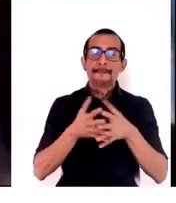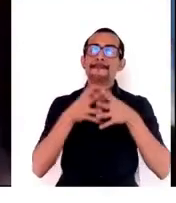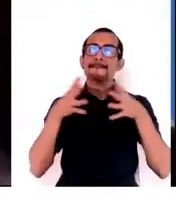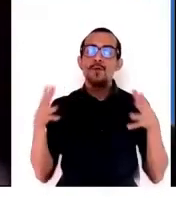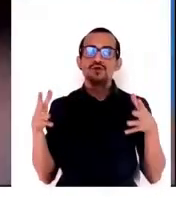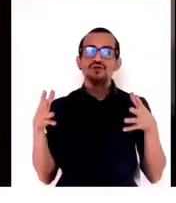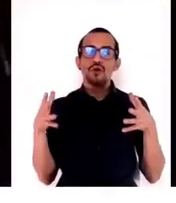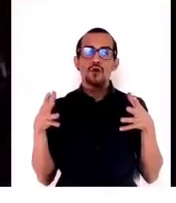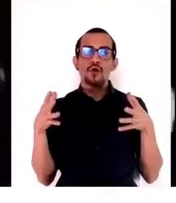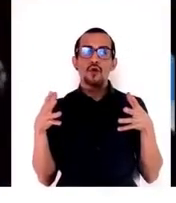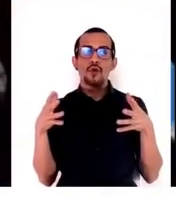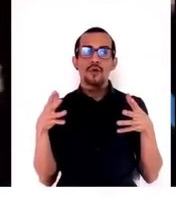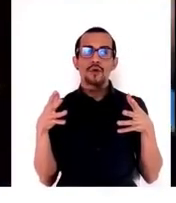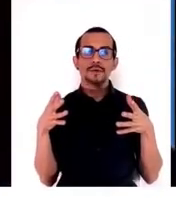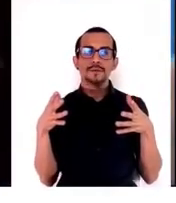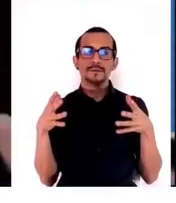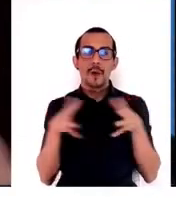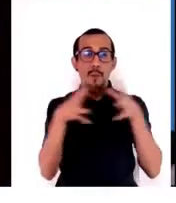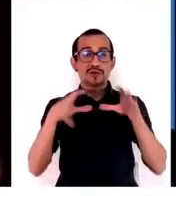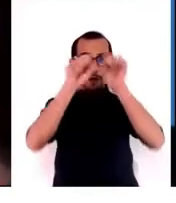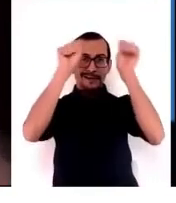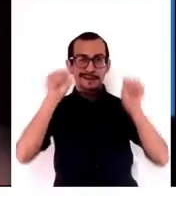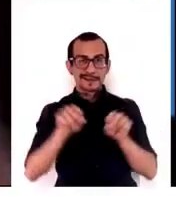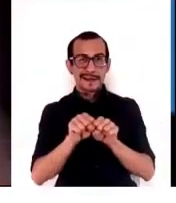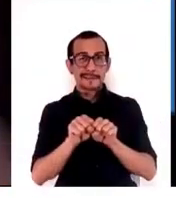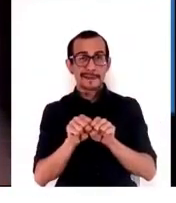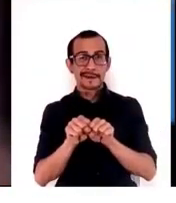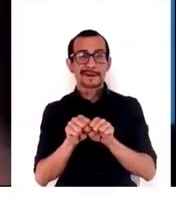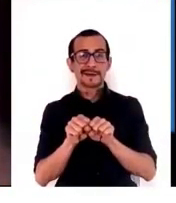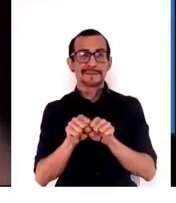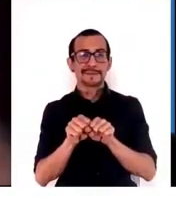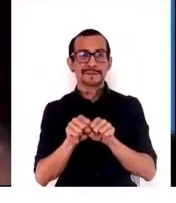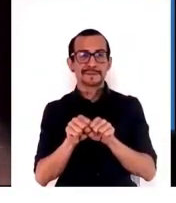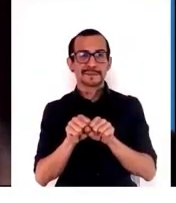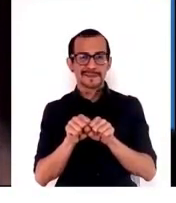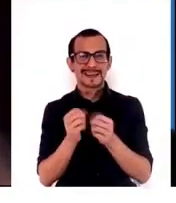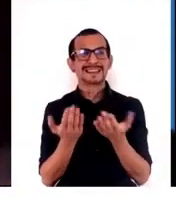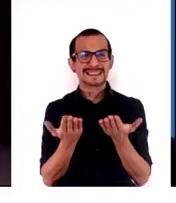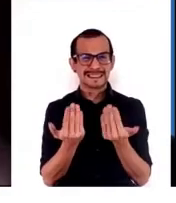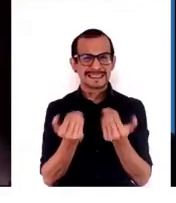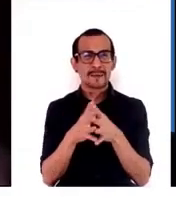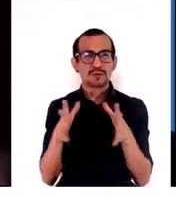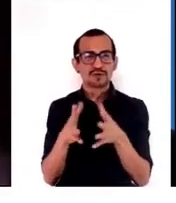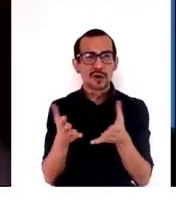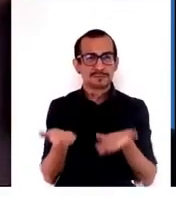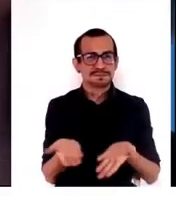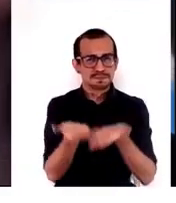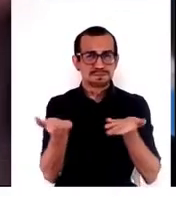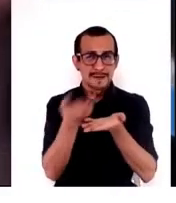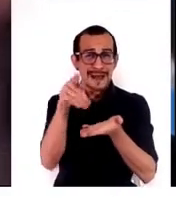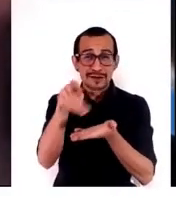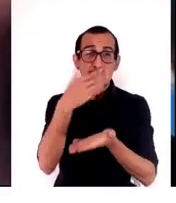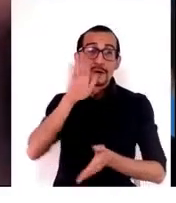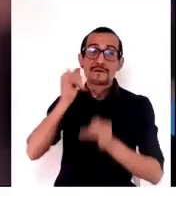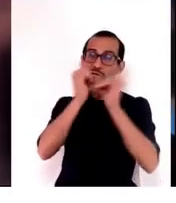el sistema de monoculture que necesita mucho input, no está lo mejor.